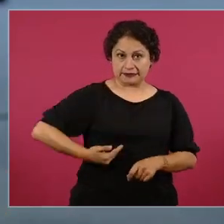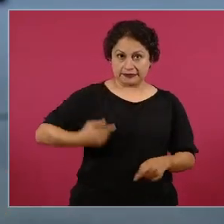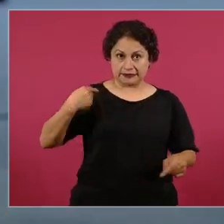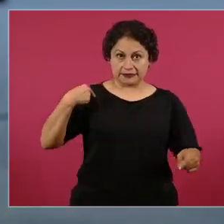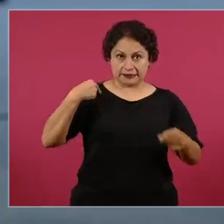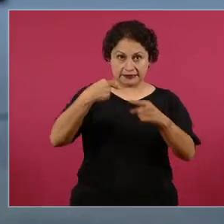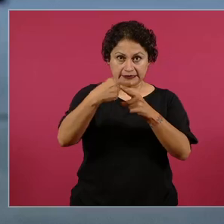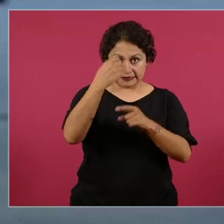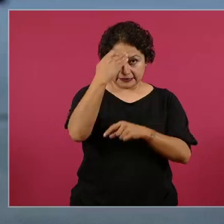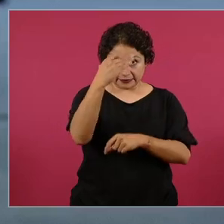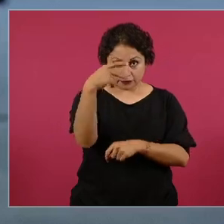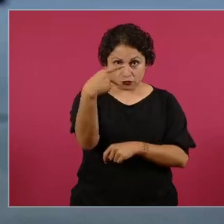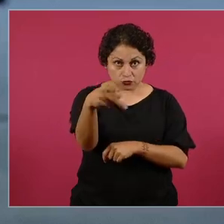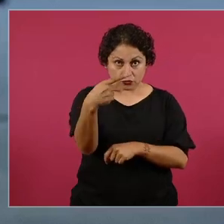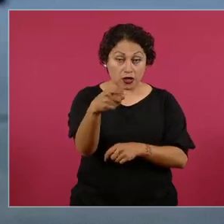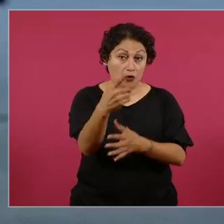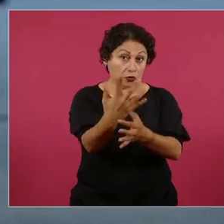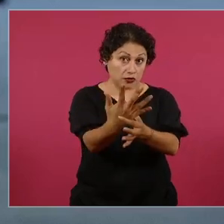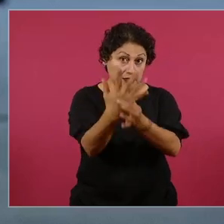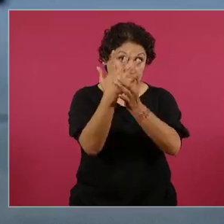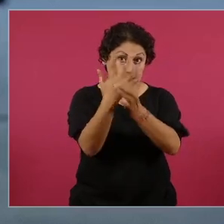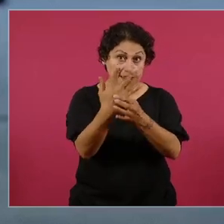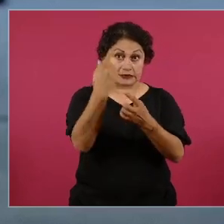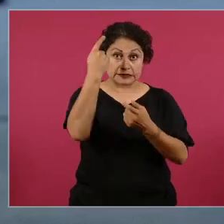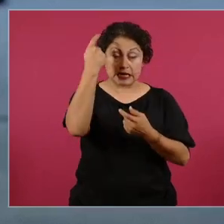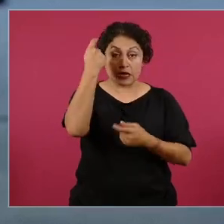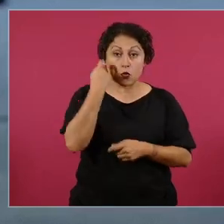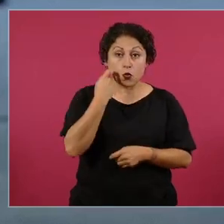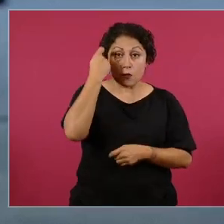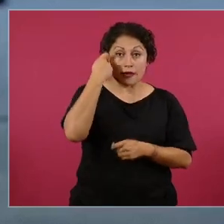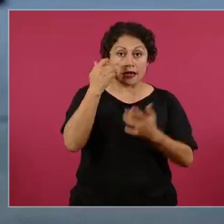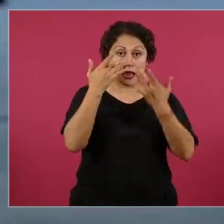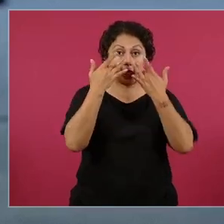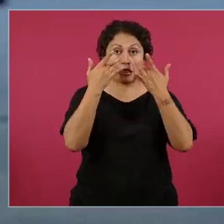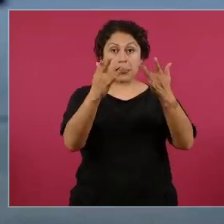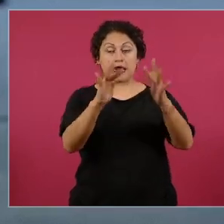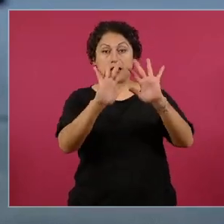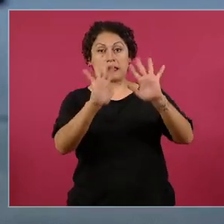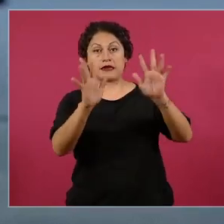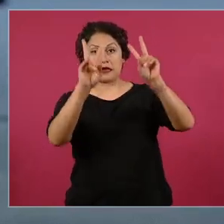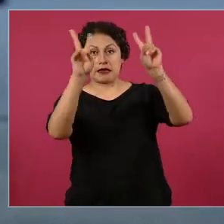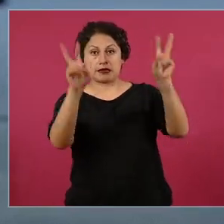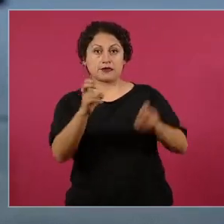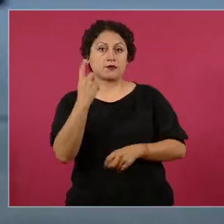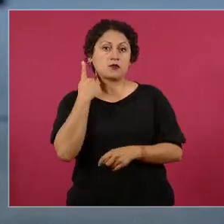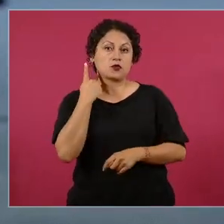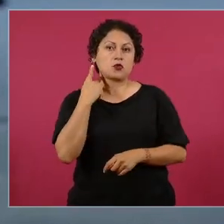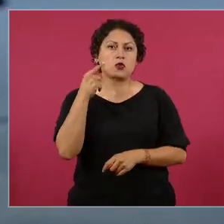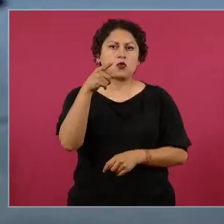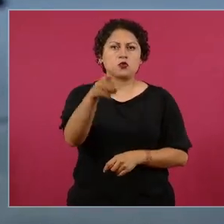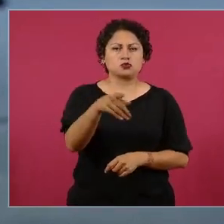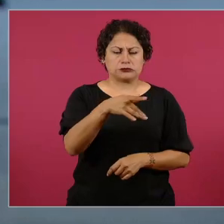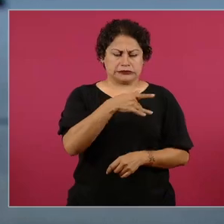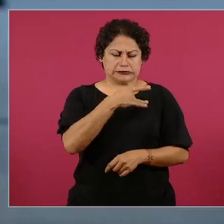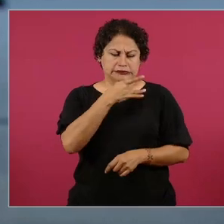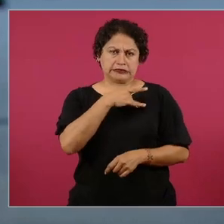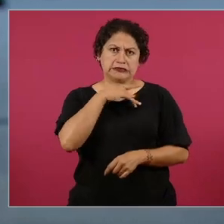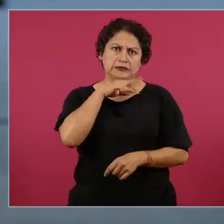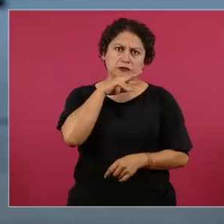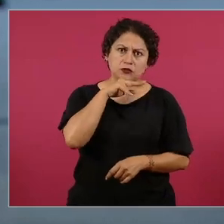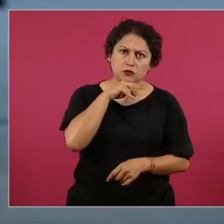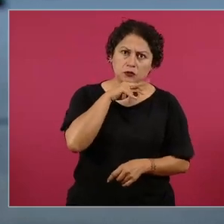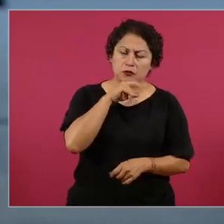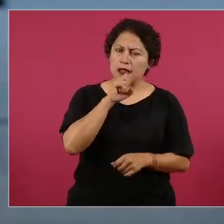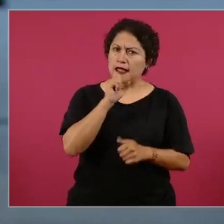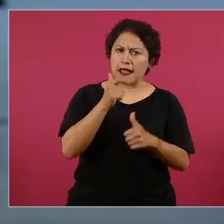va a jubilar políticamente le preocupa o le inquieta el escenario que le podría heredar a